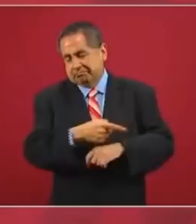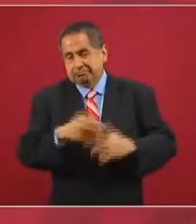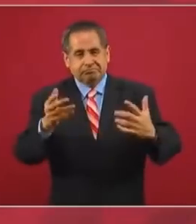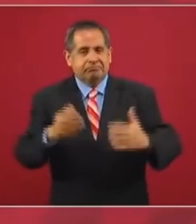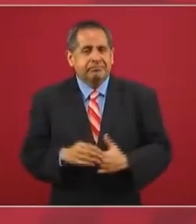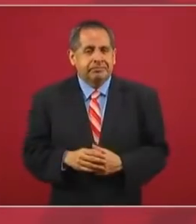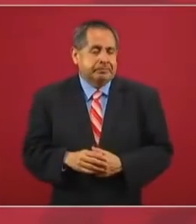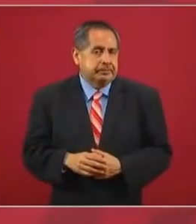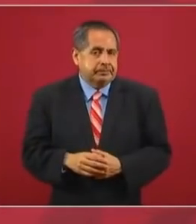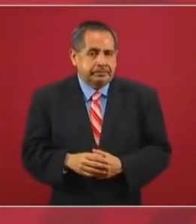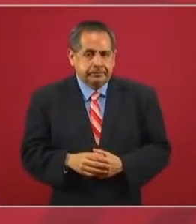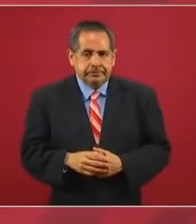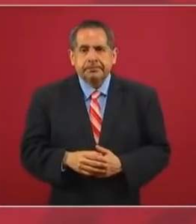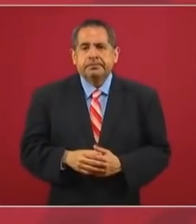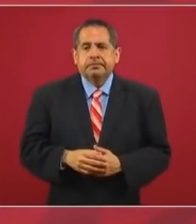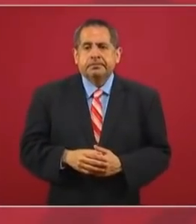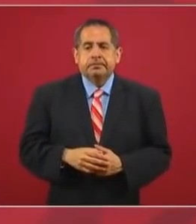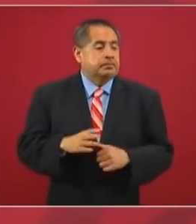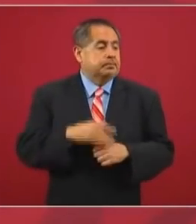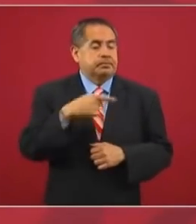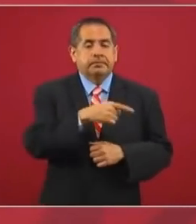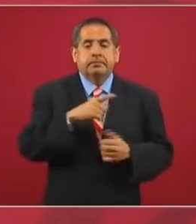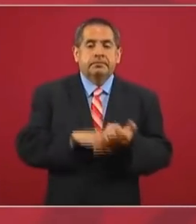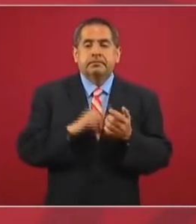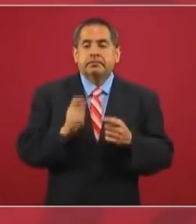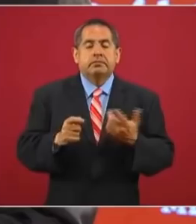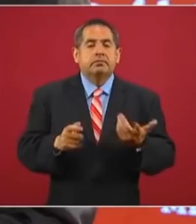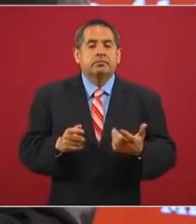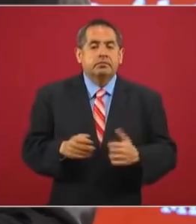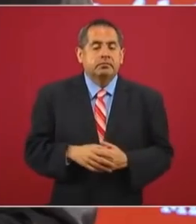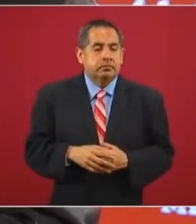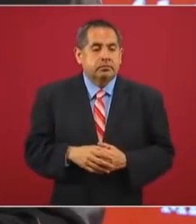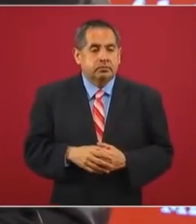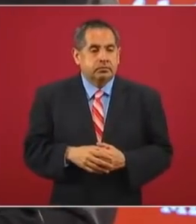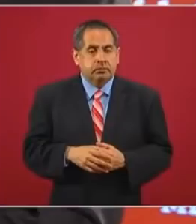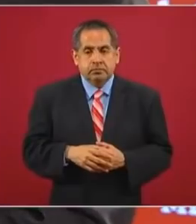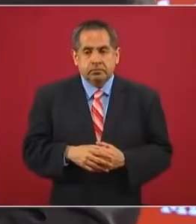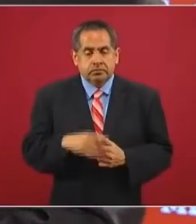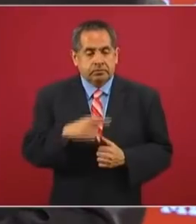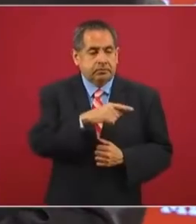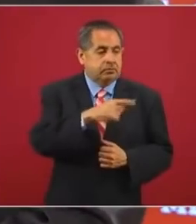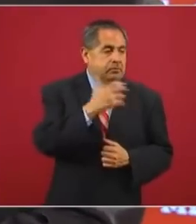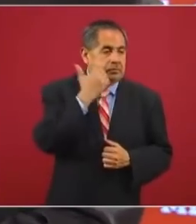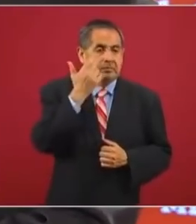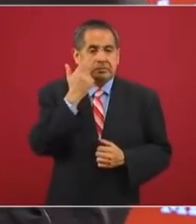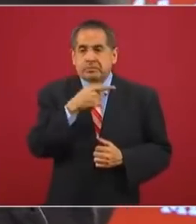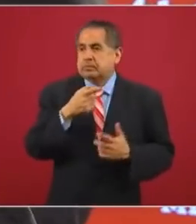porque se están queriendo montar